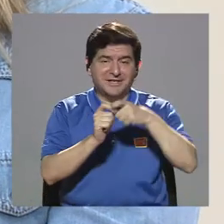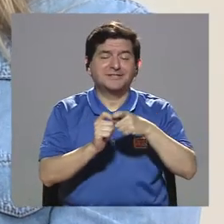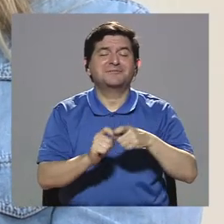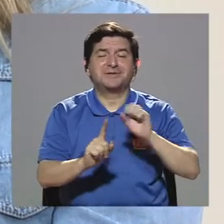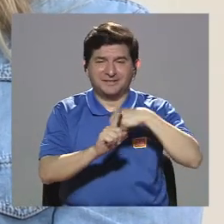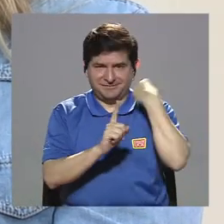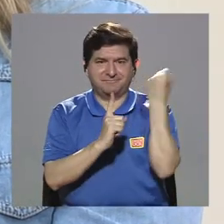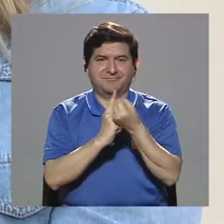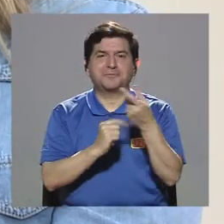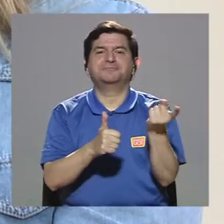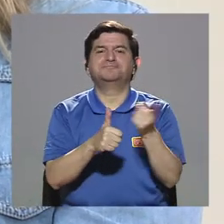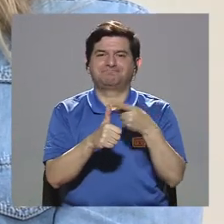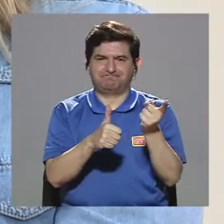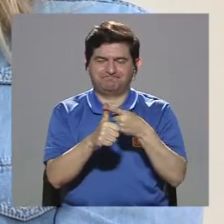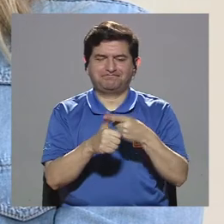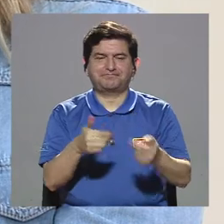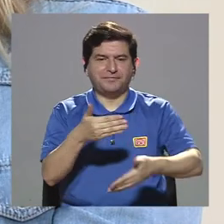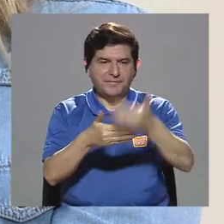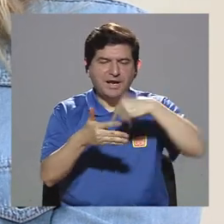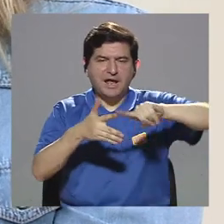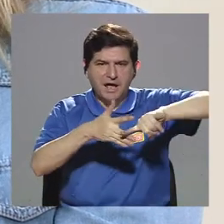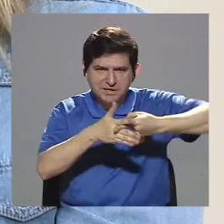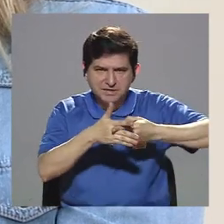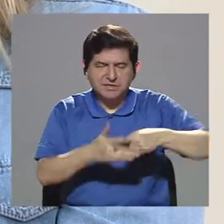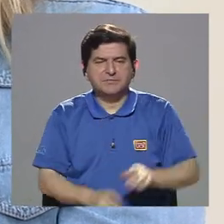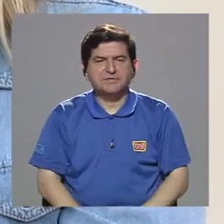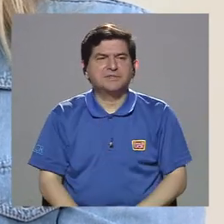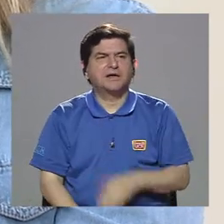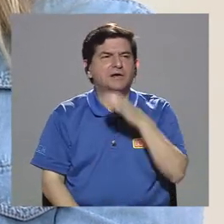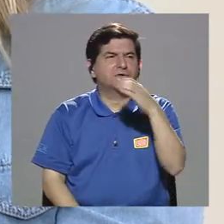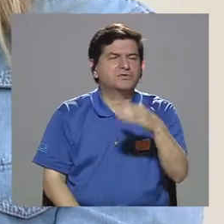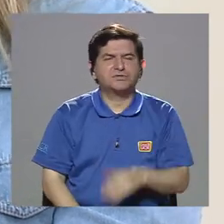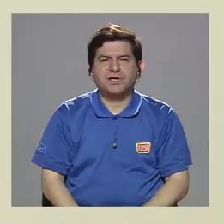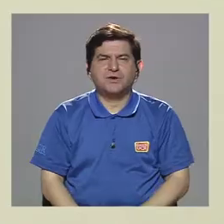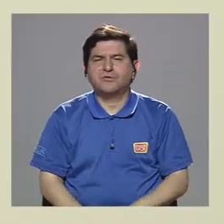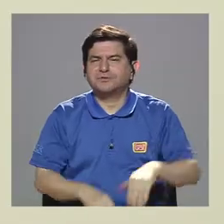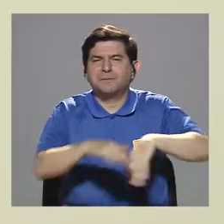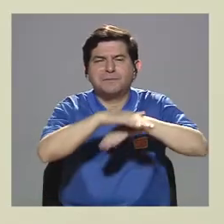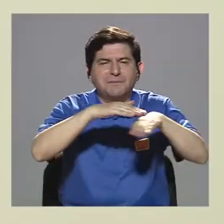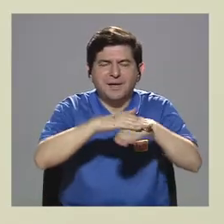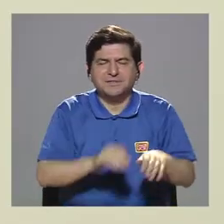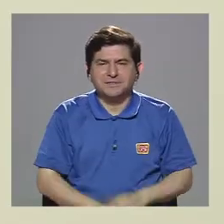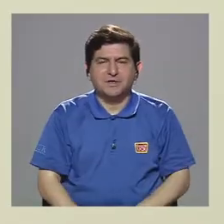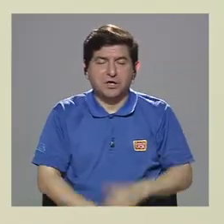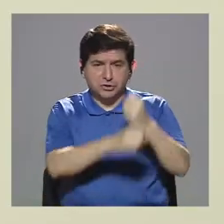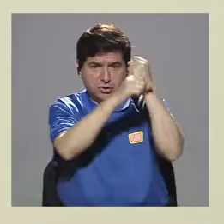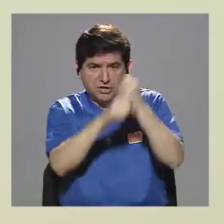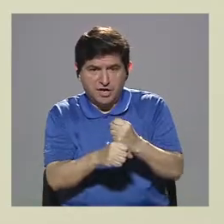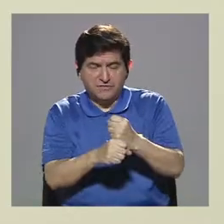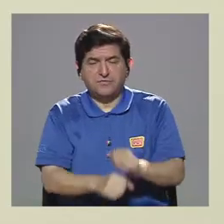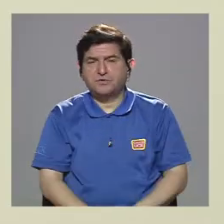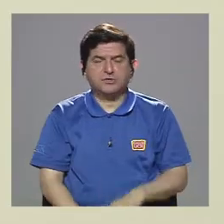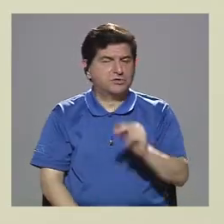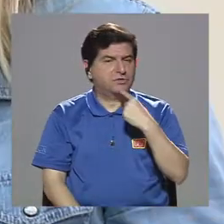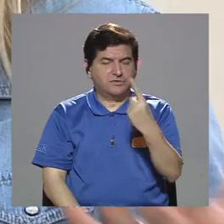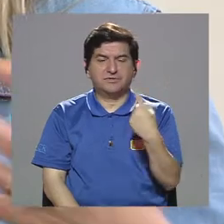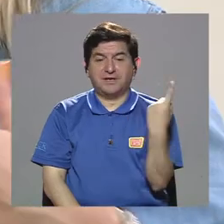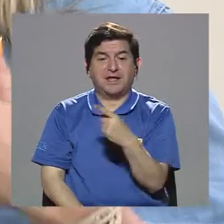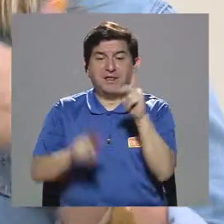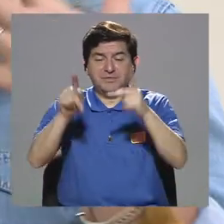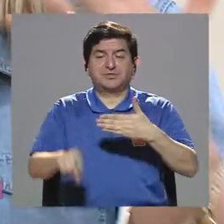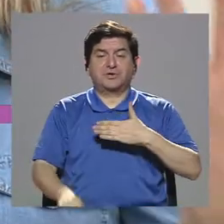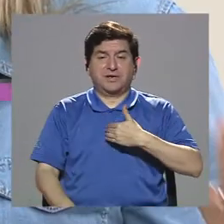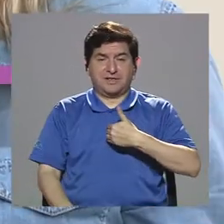Primero que todo, antes de comenzar con unos tips de ABC, que por lo general la Fundación Pan y Amor no recomienda porque cada quien tiene su mundo,